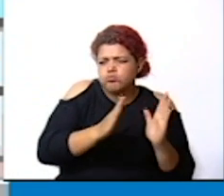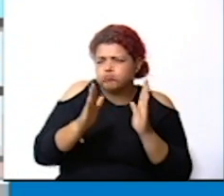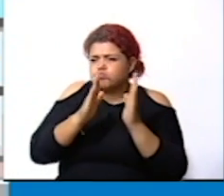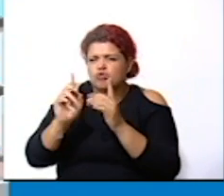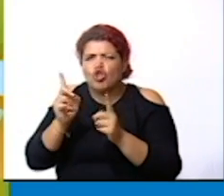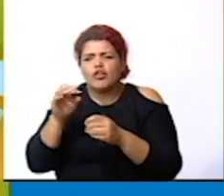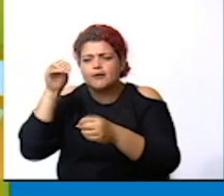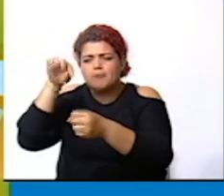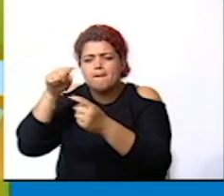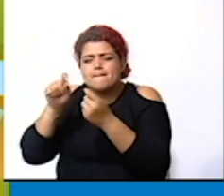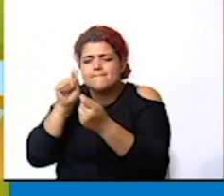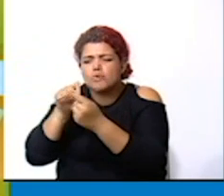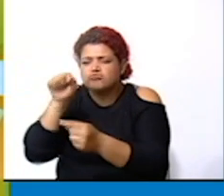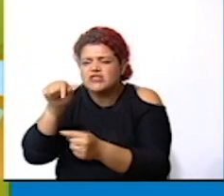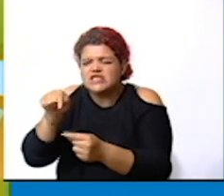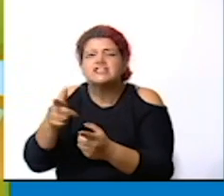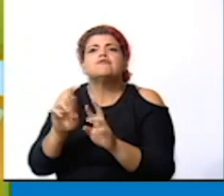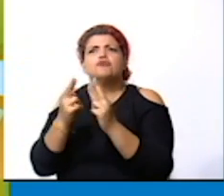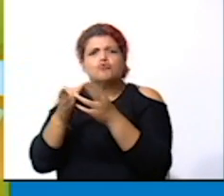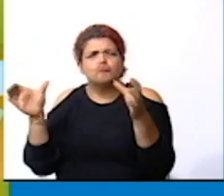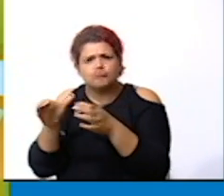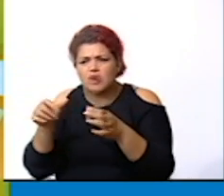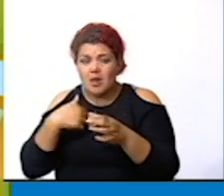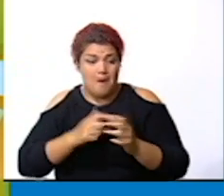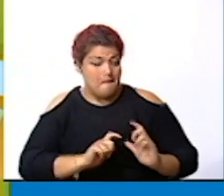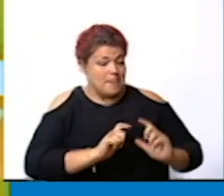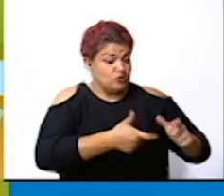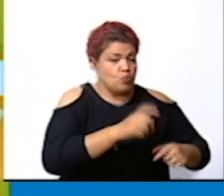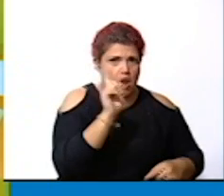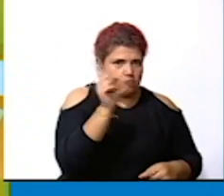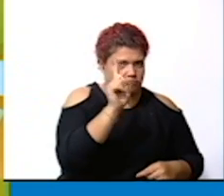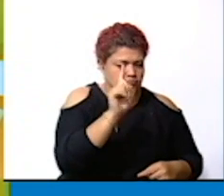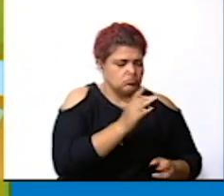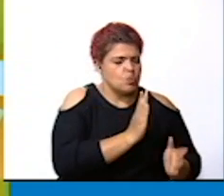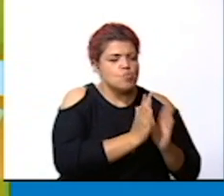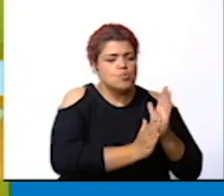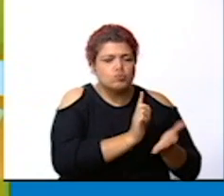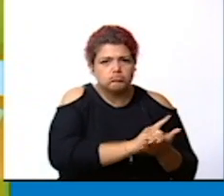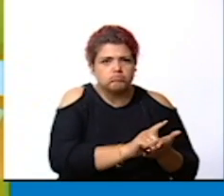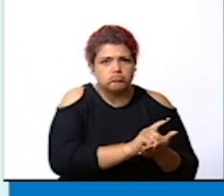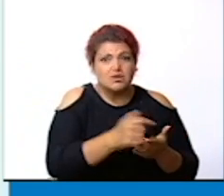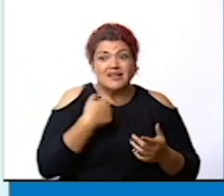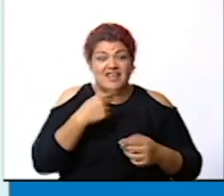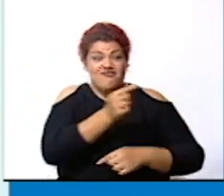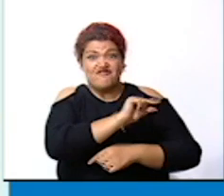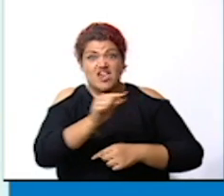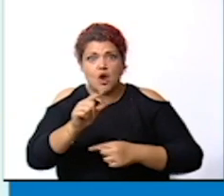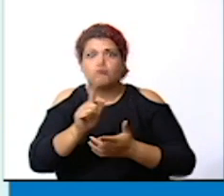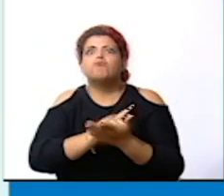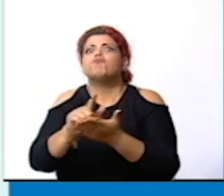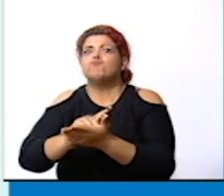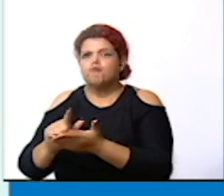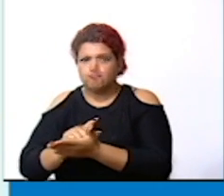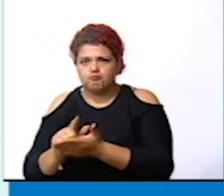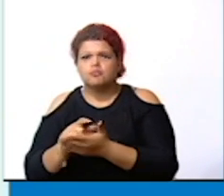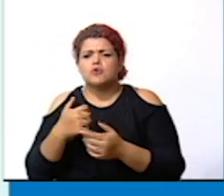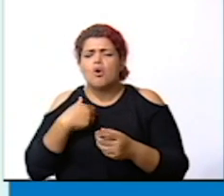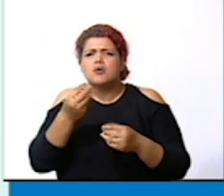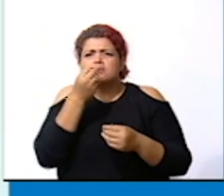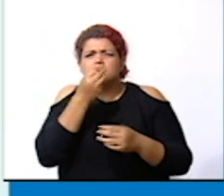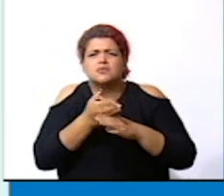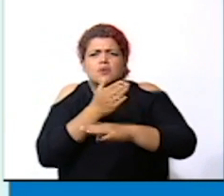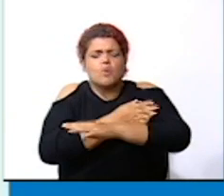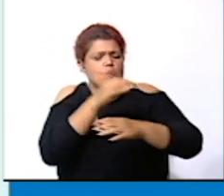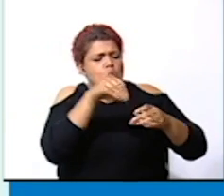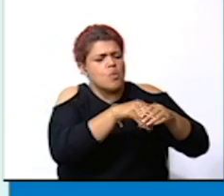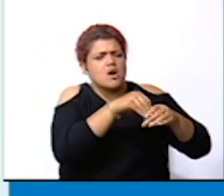punto de reunión no tires basura en la calle y alcantarillas y promueve la limpieza de ríos ten listas reservas de alimentos agua